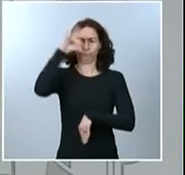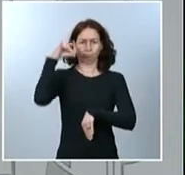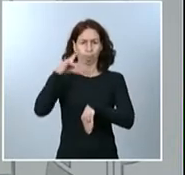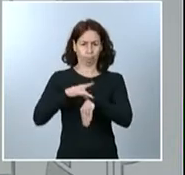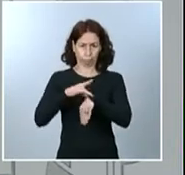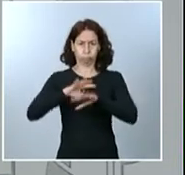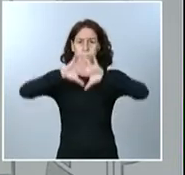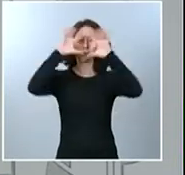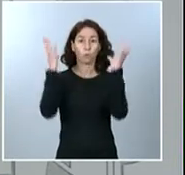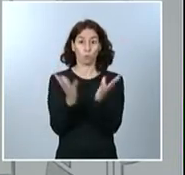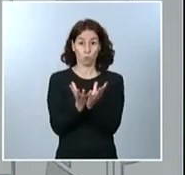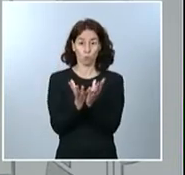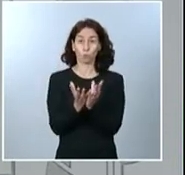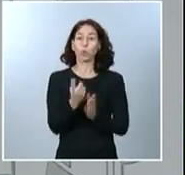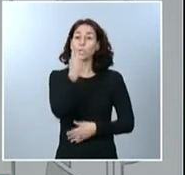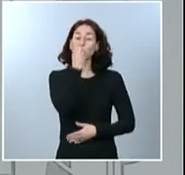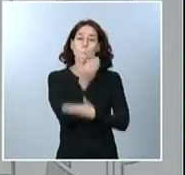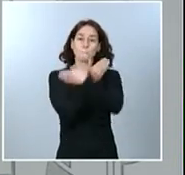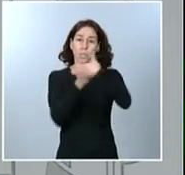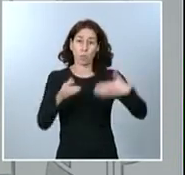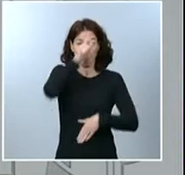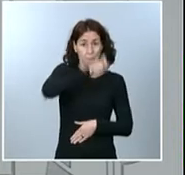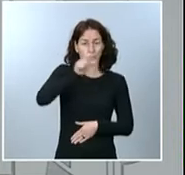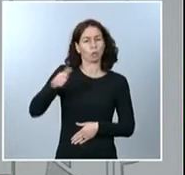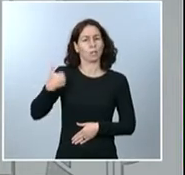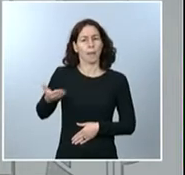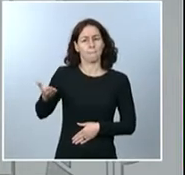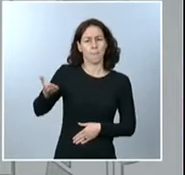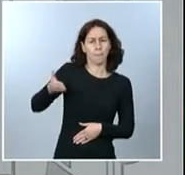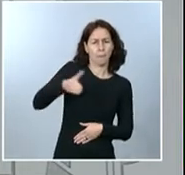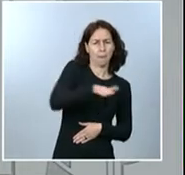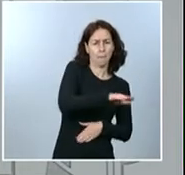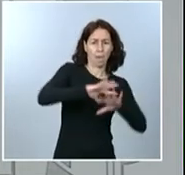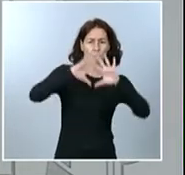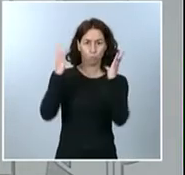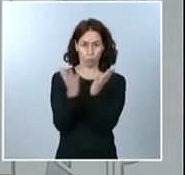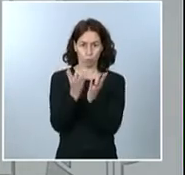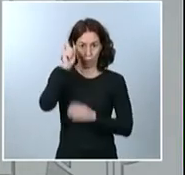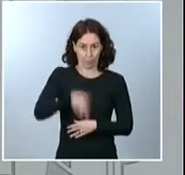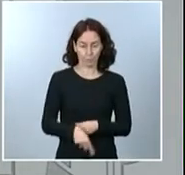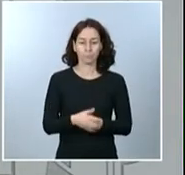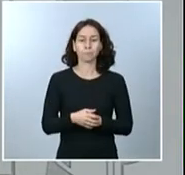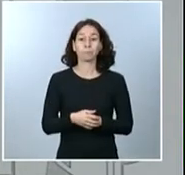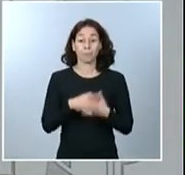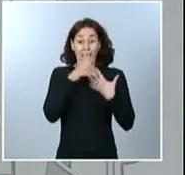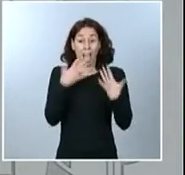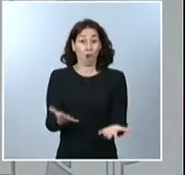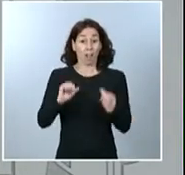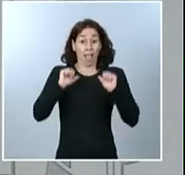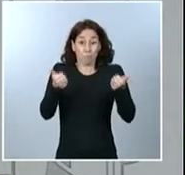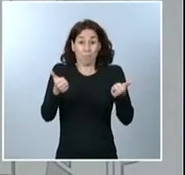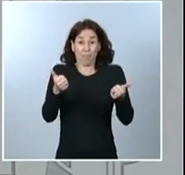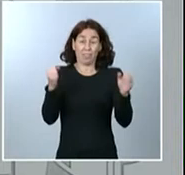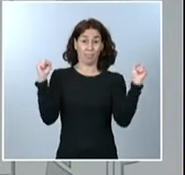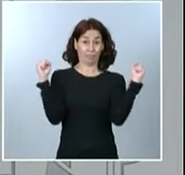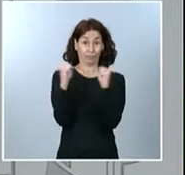desgraciadamente, más de un millón de personas han perdido la vida también en todo el planeta. Con el cambio de estación, nuestro país, al igual que toda Europa y